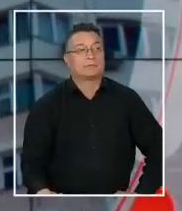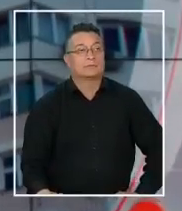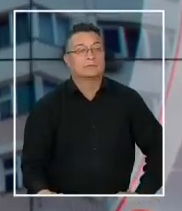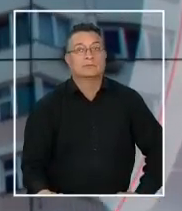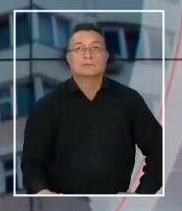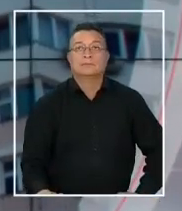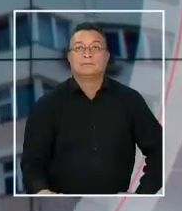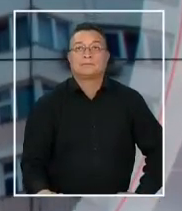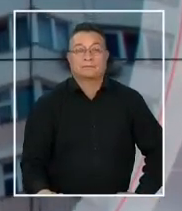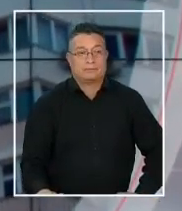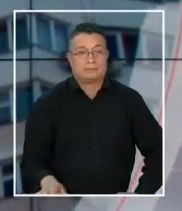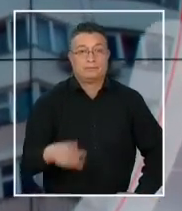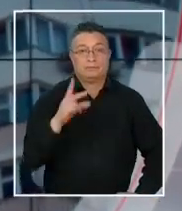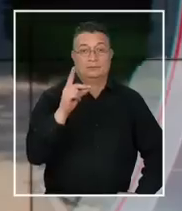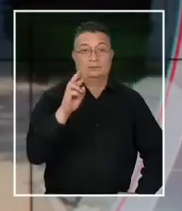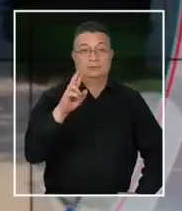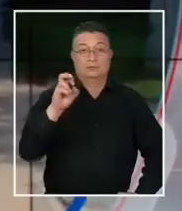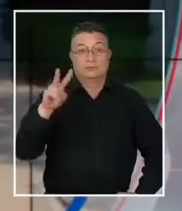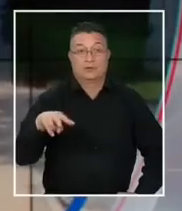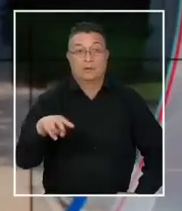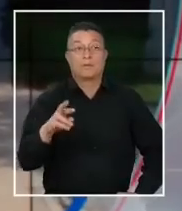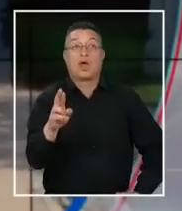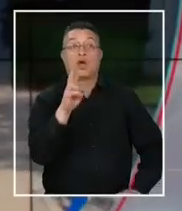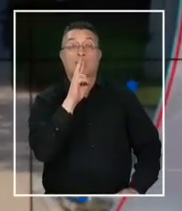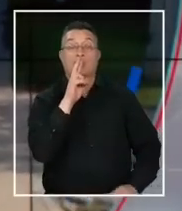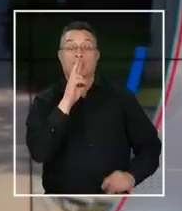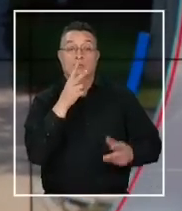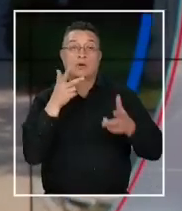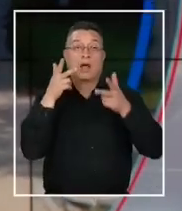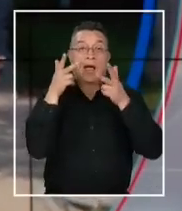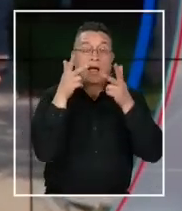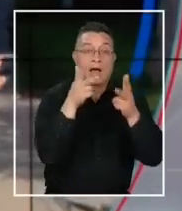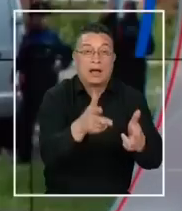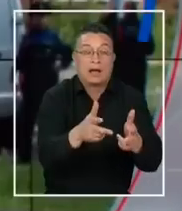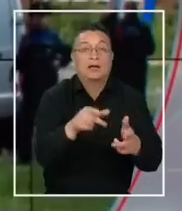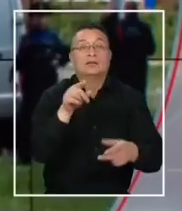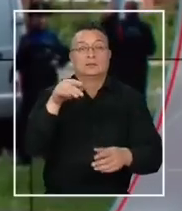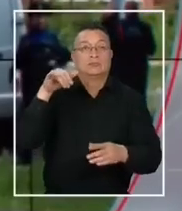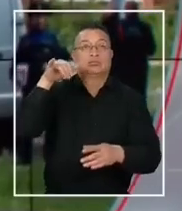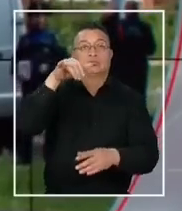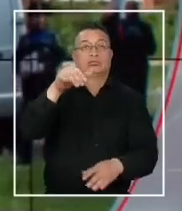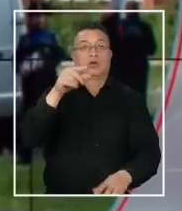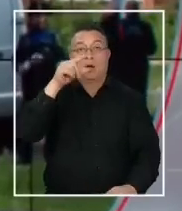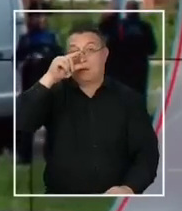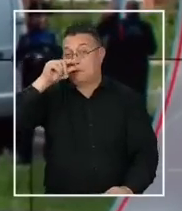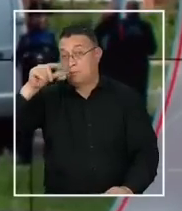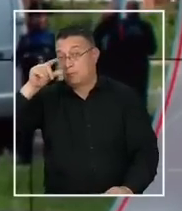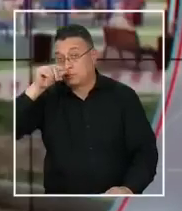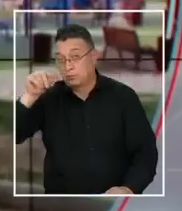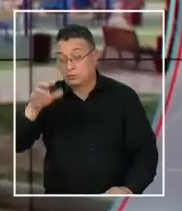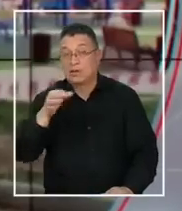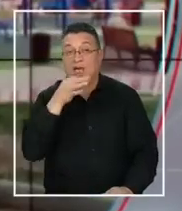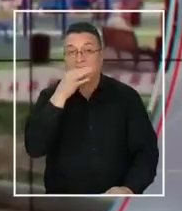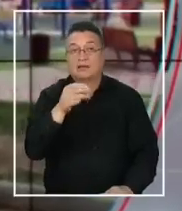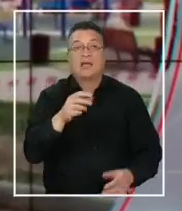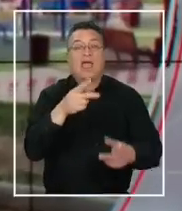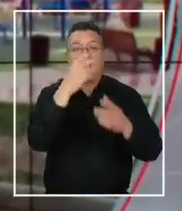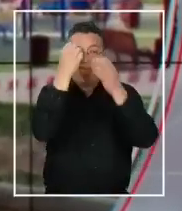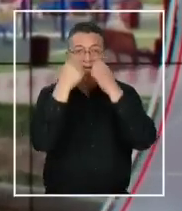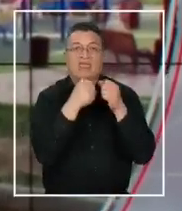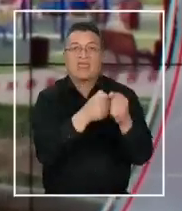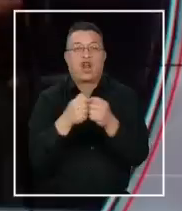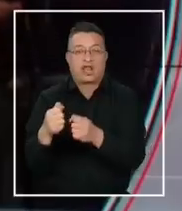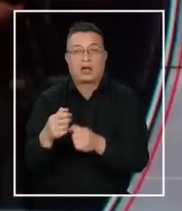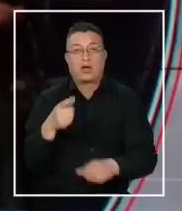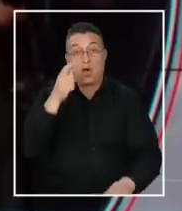A través de drones, Moscú fue atacado vía aérea, en lo que Vladimir Putin calificó como un acto terrorista. Ucrania